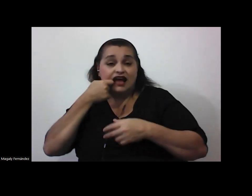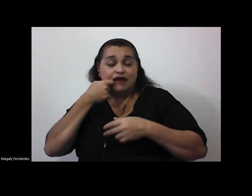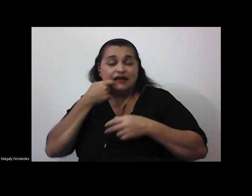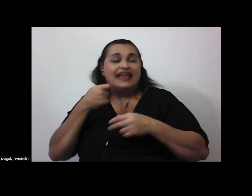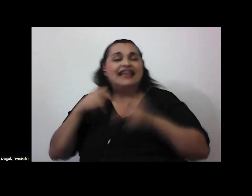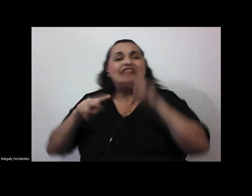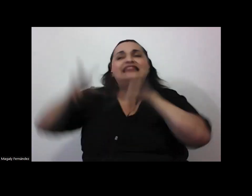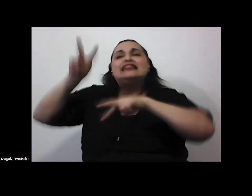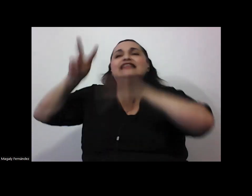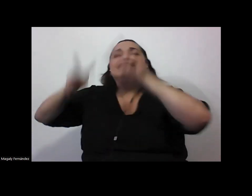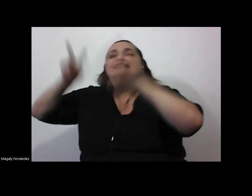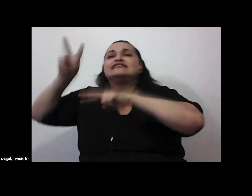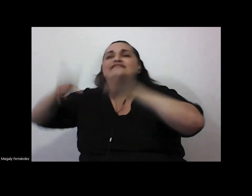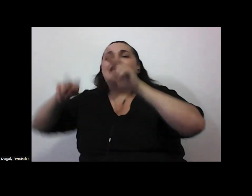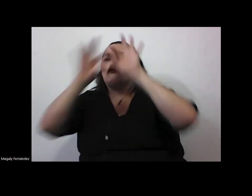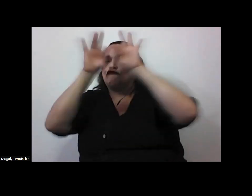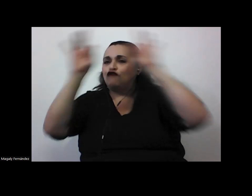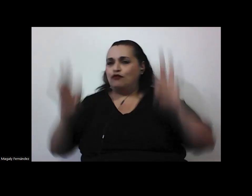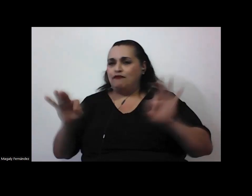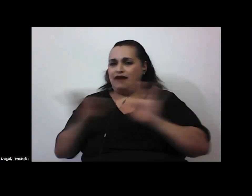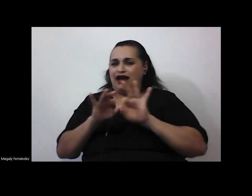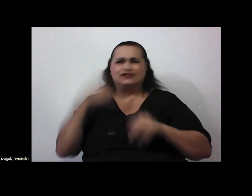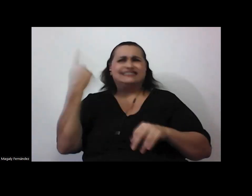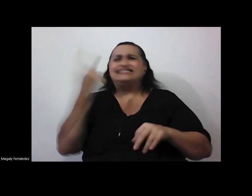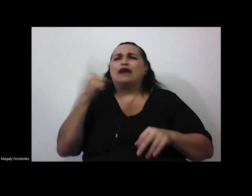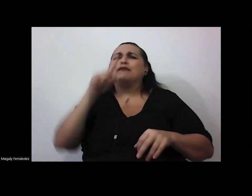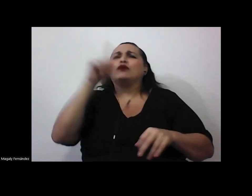los formatos no siempre el cuestionario